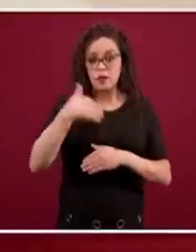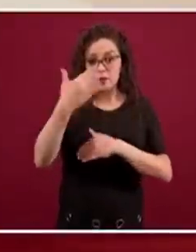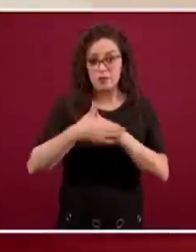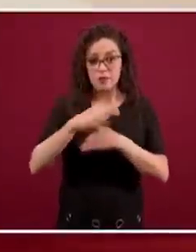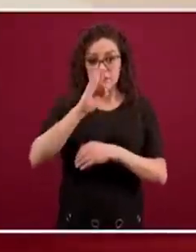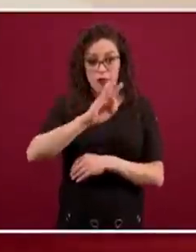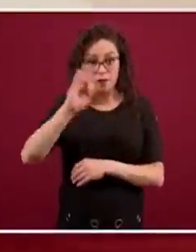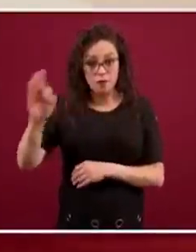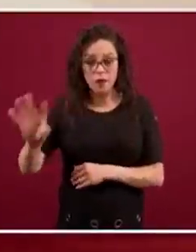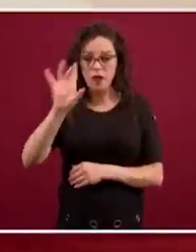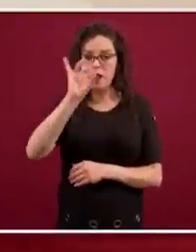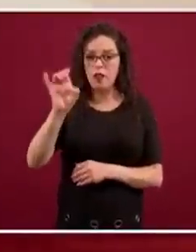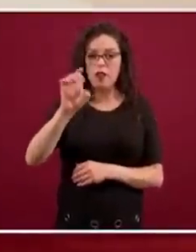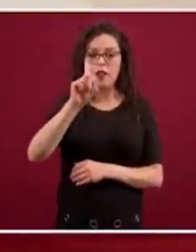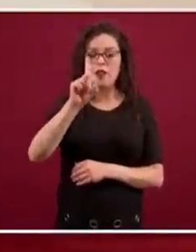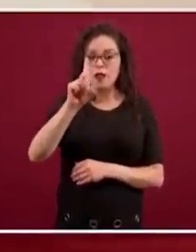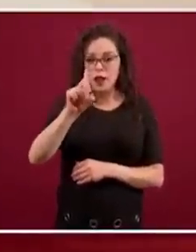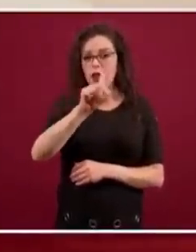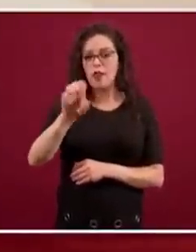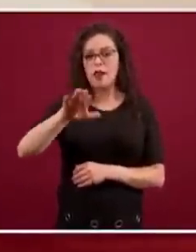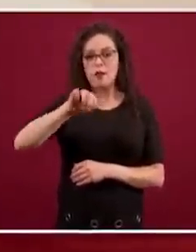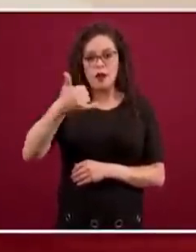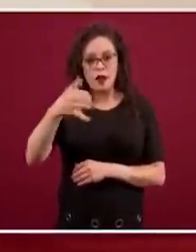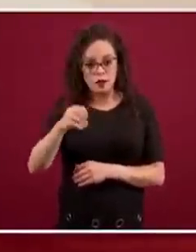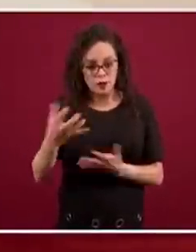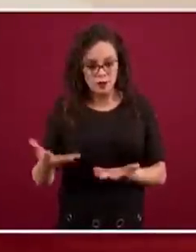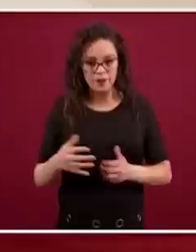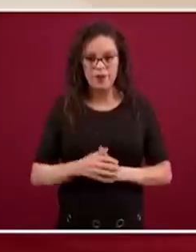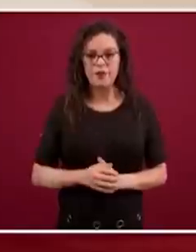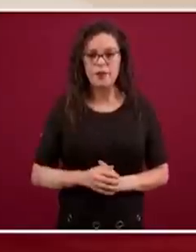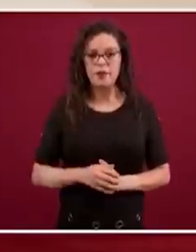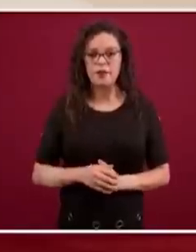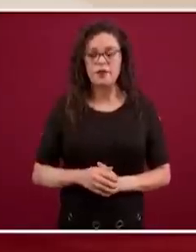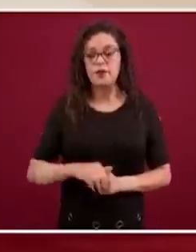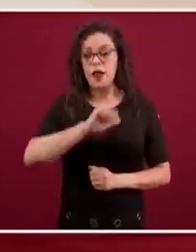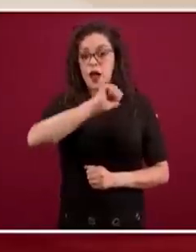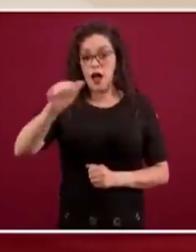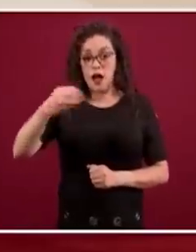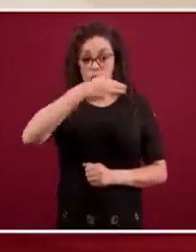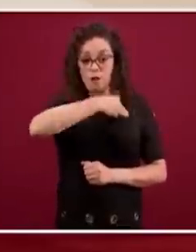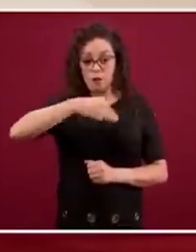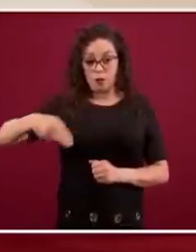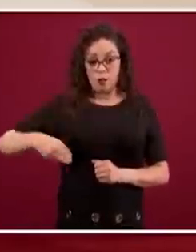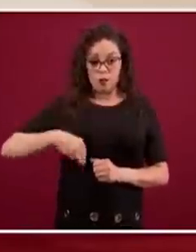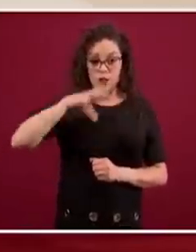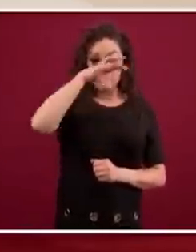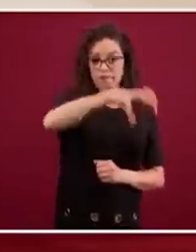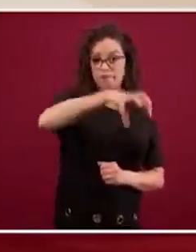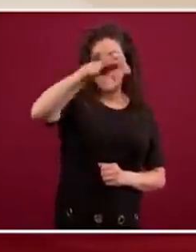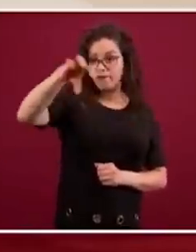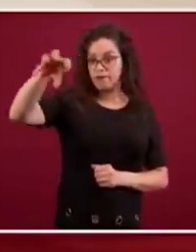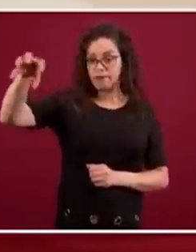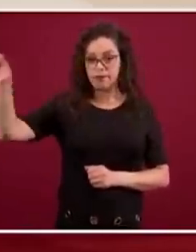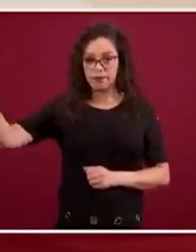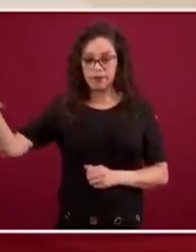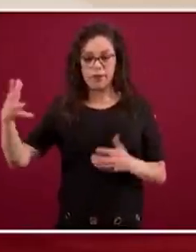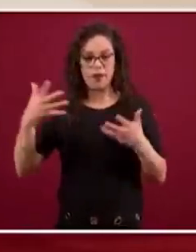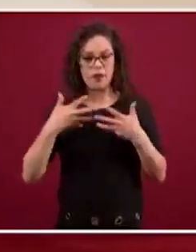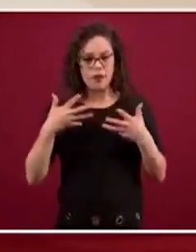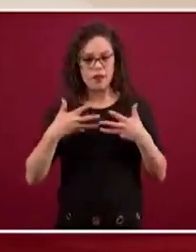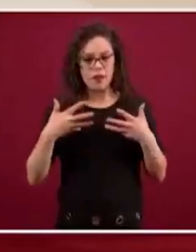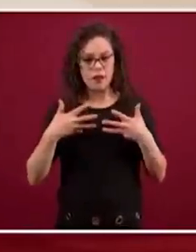aquellas comunidades que pudieran, a nivel municipal, que pudieran tener cerca del